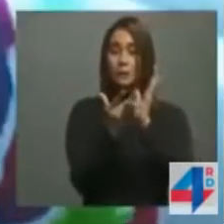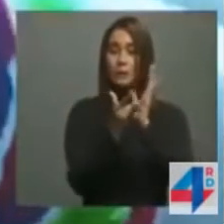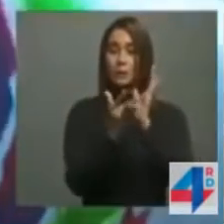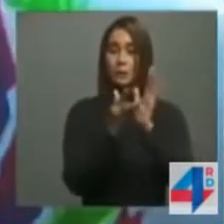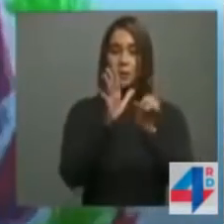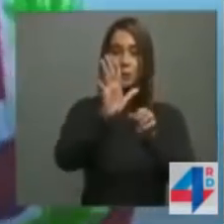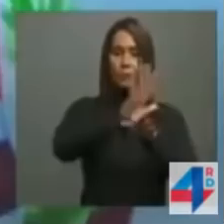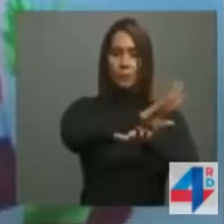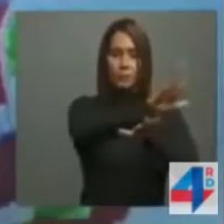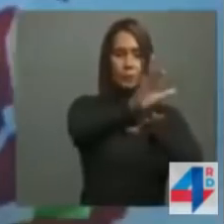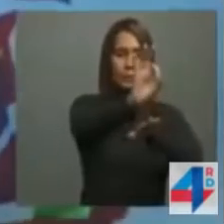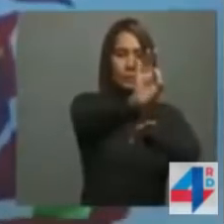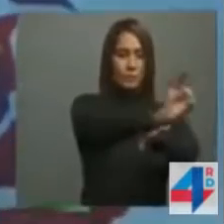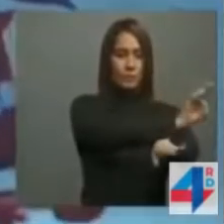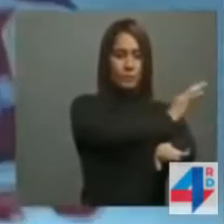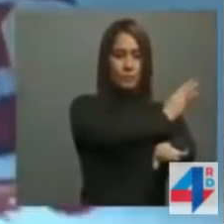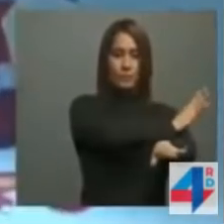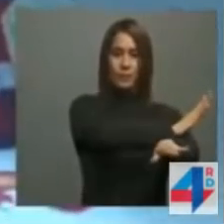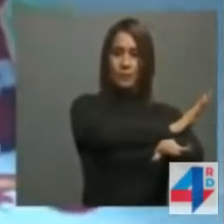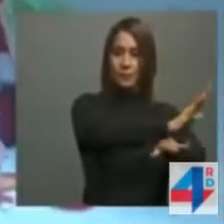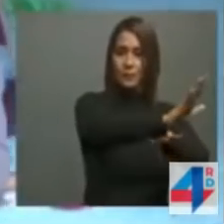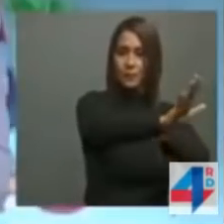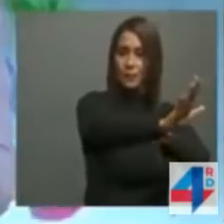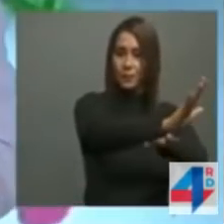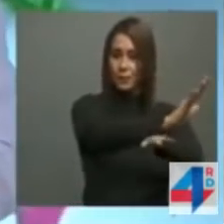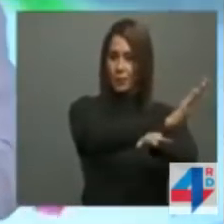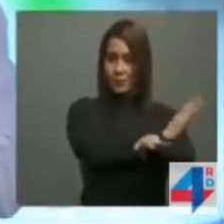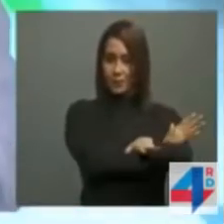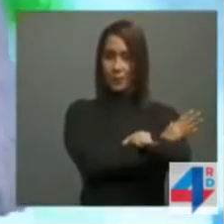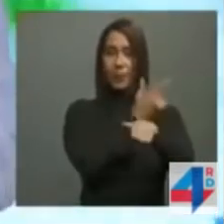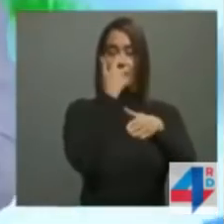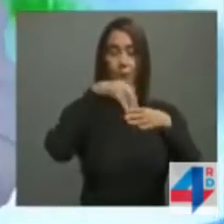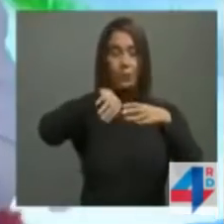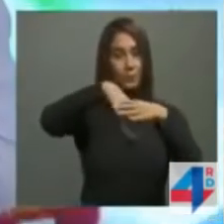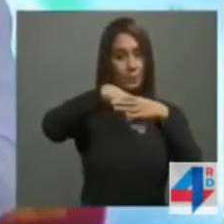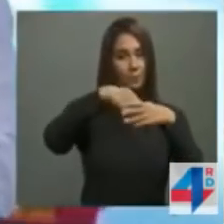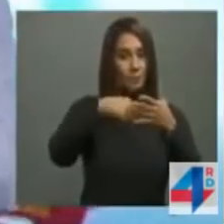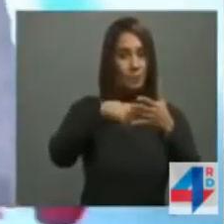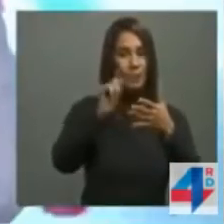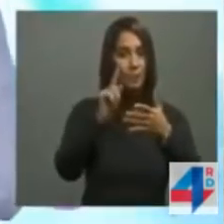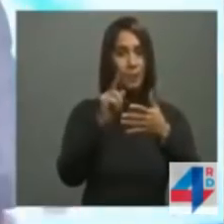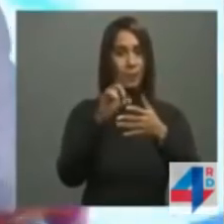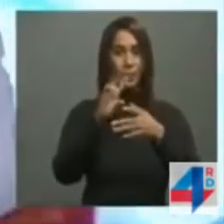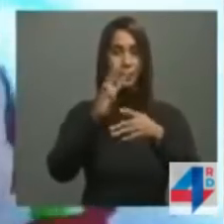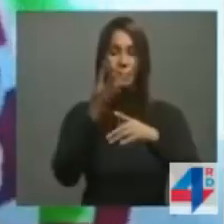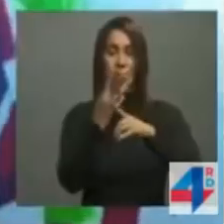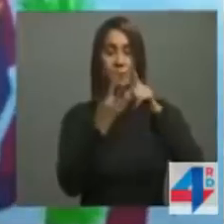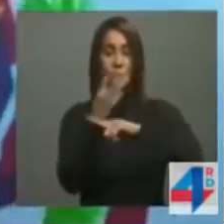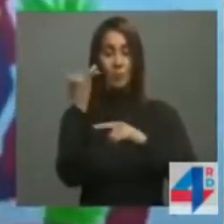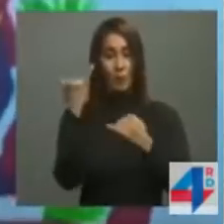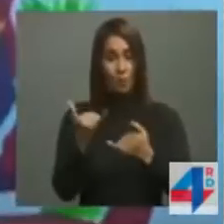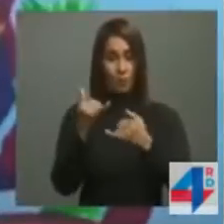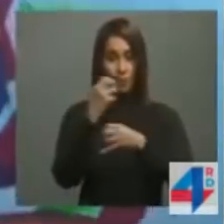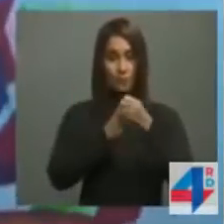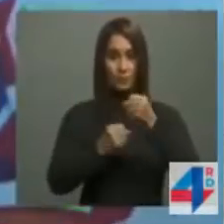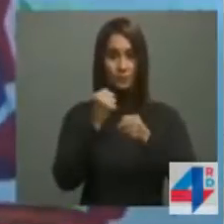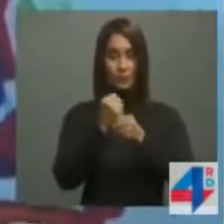toda la frontera que tendrá lugar ese proceso de licitación en el primer semestre de este mismo año.